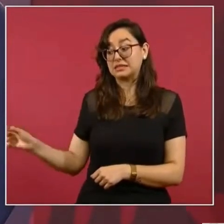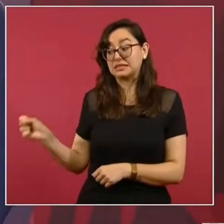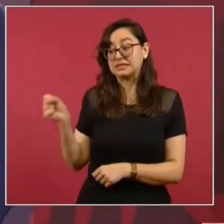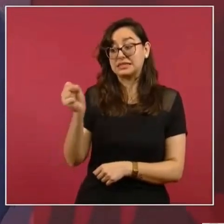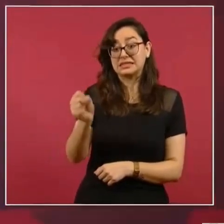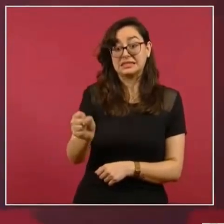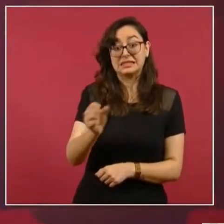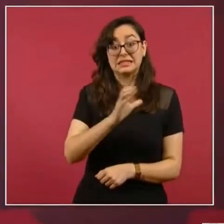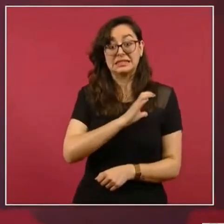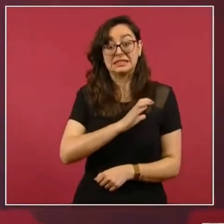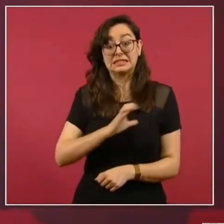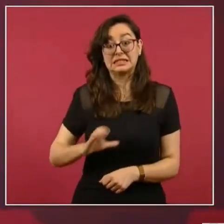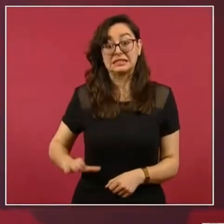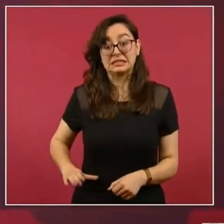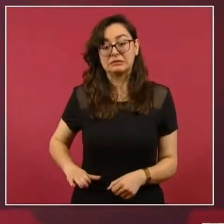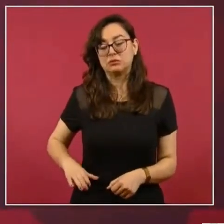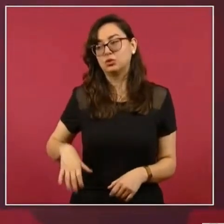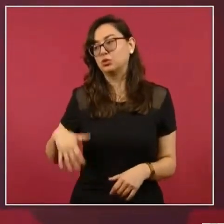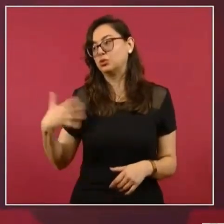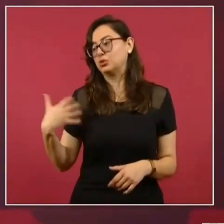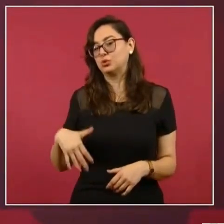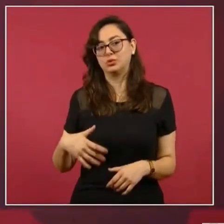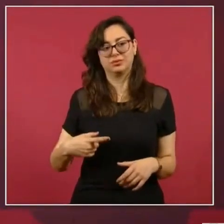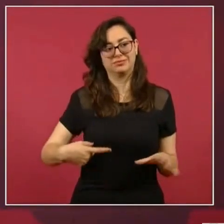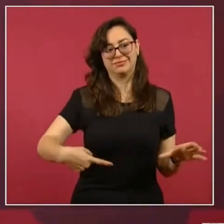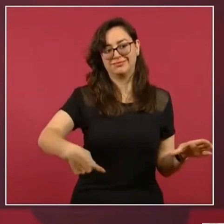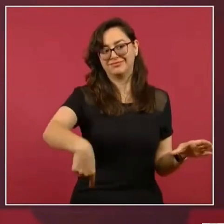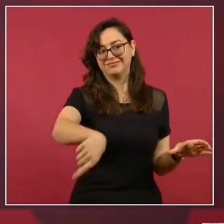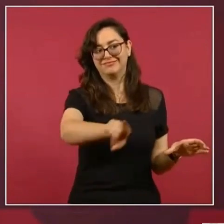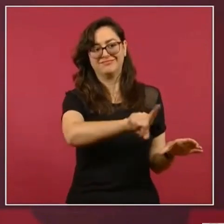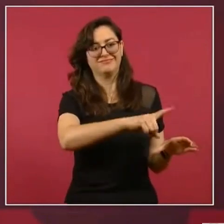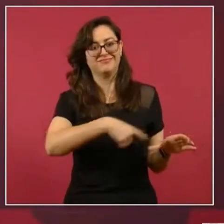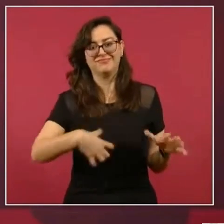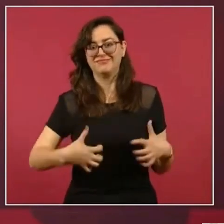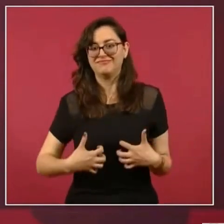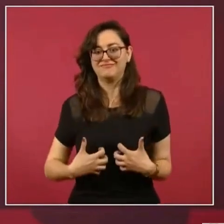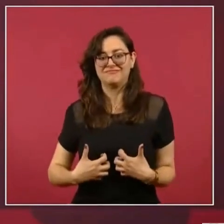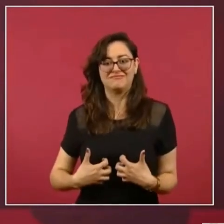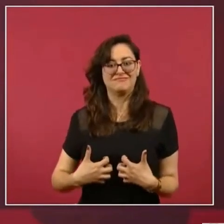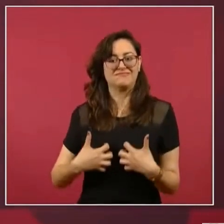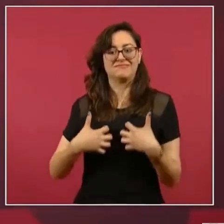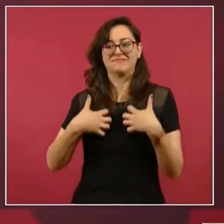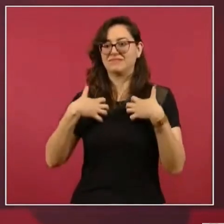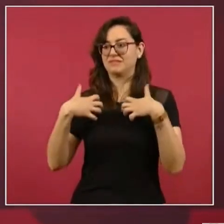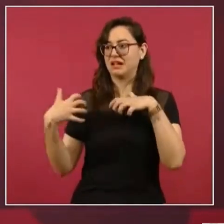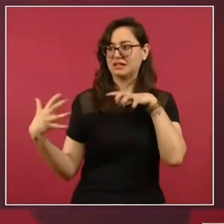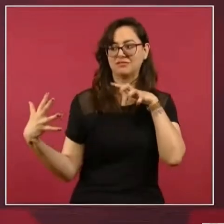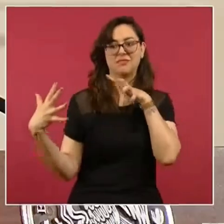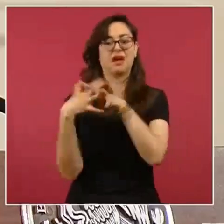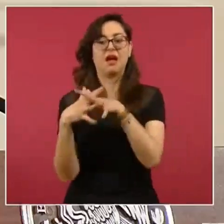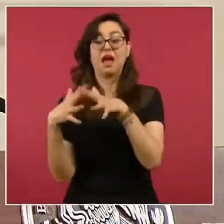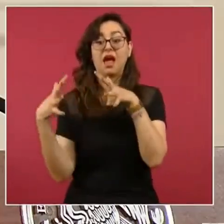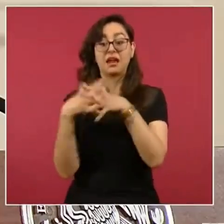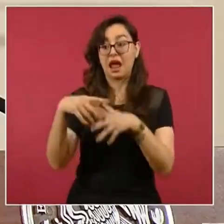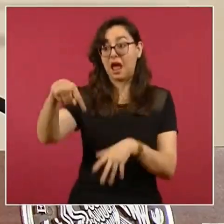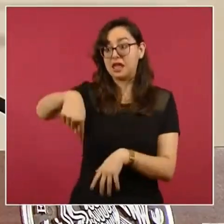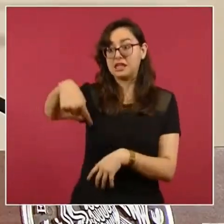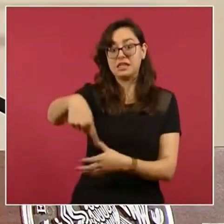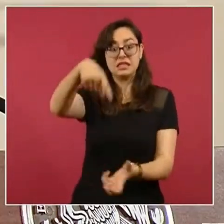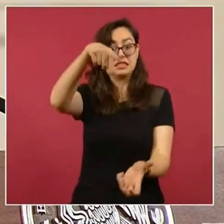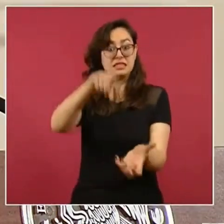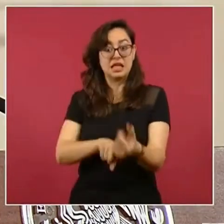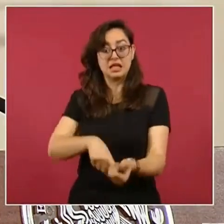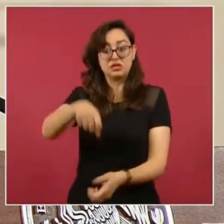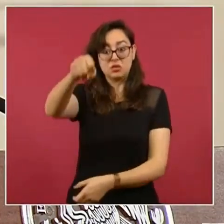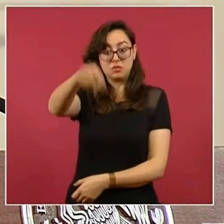podía desatarse una guerra civil. No la intervención, porque en Estados Unidos gobernaba el